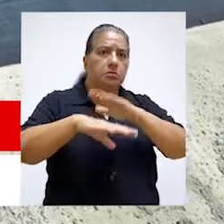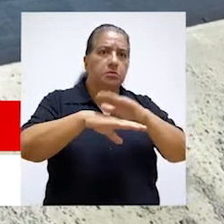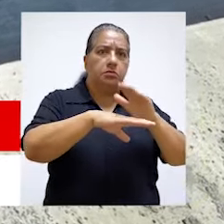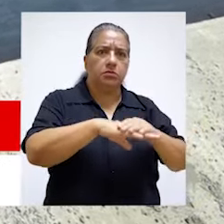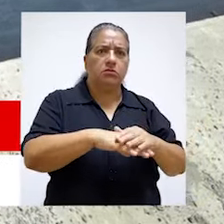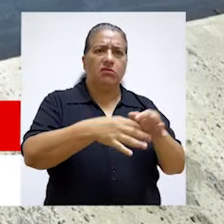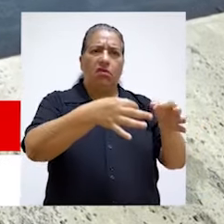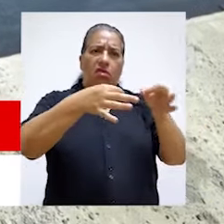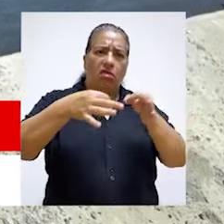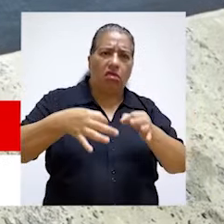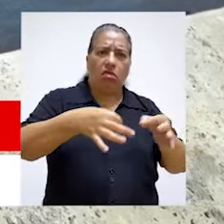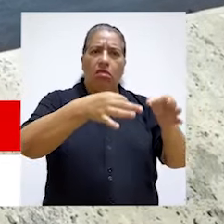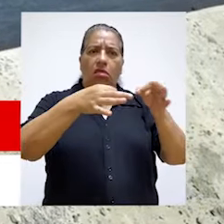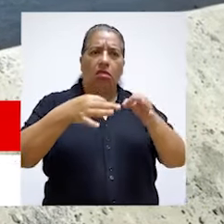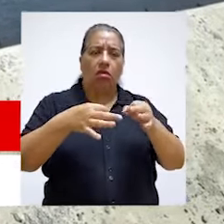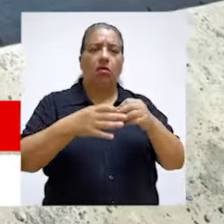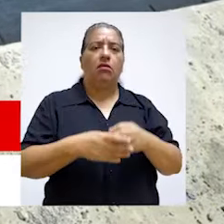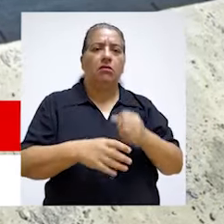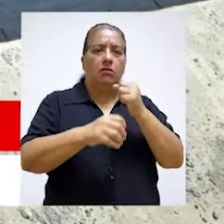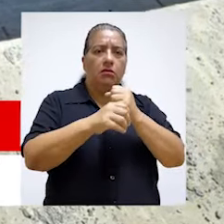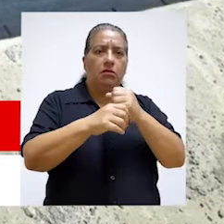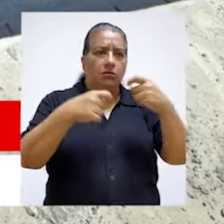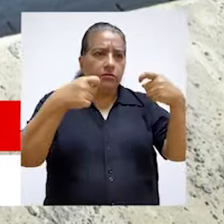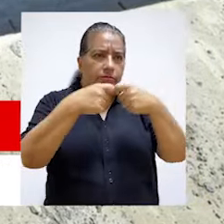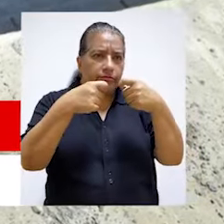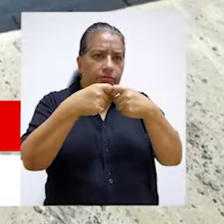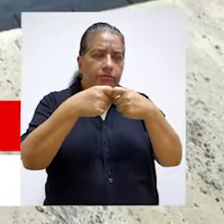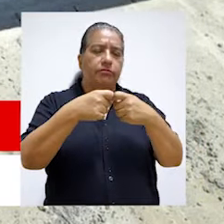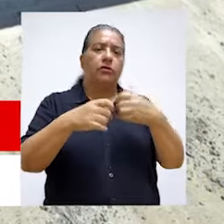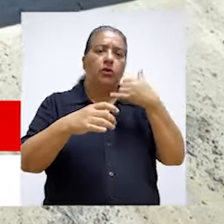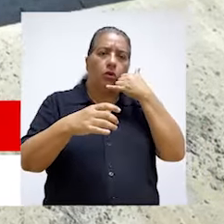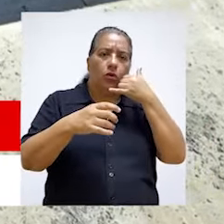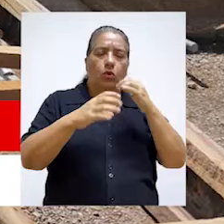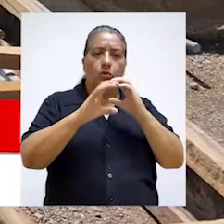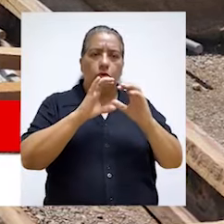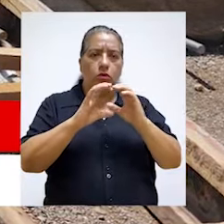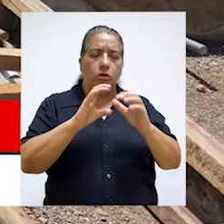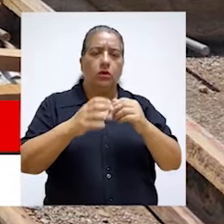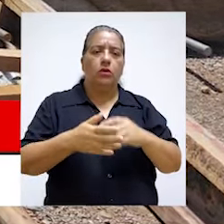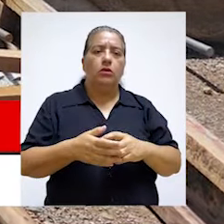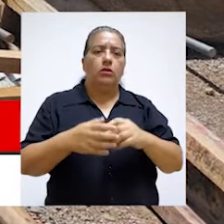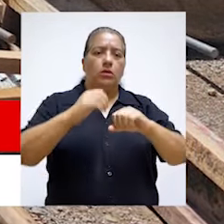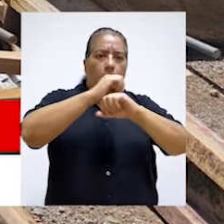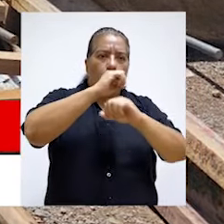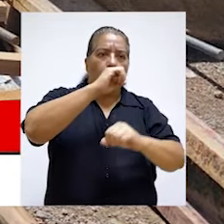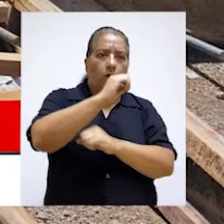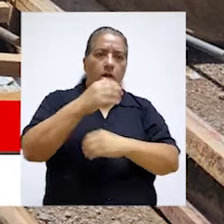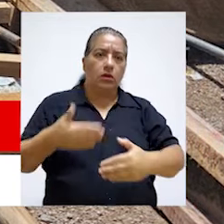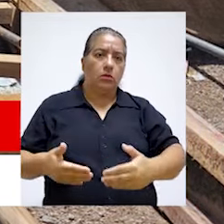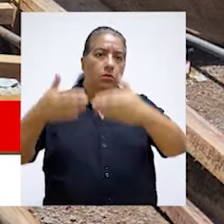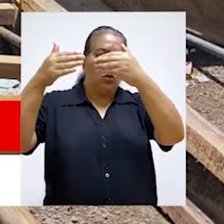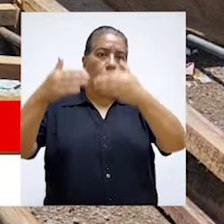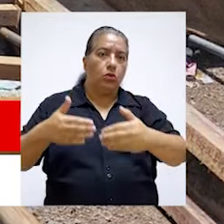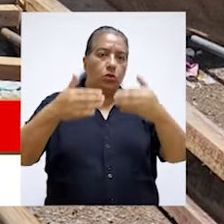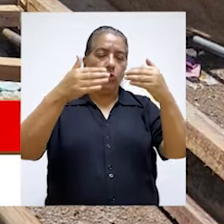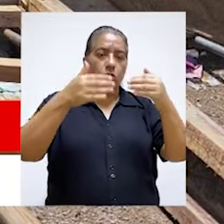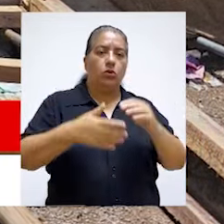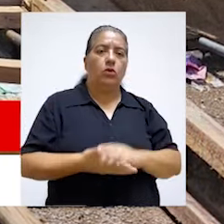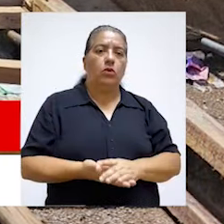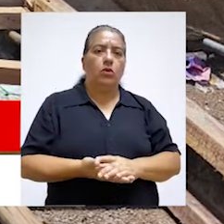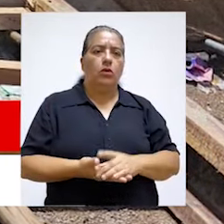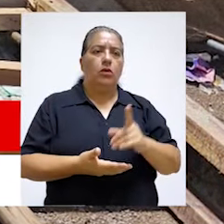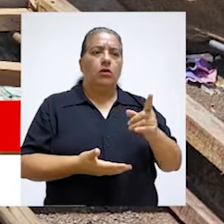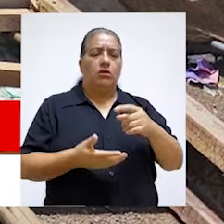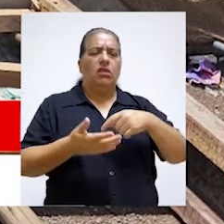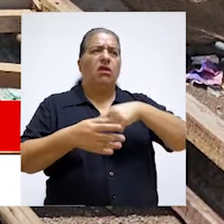existencia de retraso en la ejecución de los componentes de electrificación, telecomunicaciones y tratamiento de puente y muro colonial debido